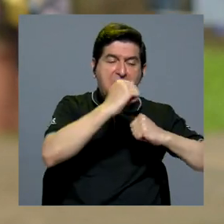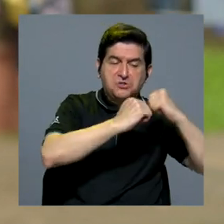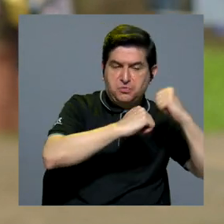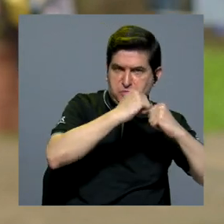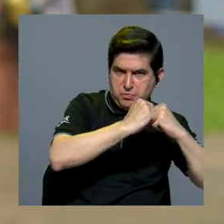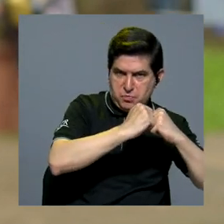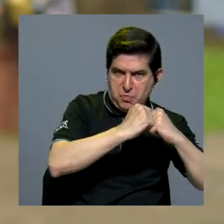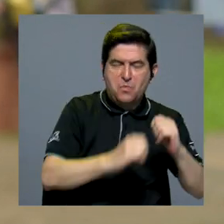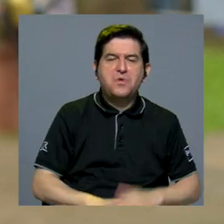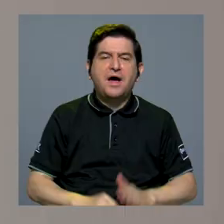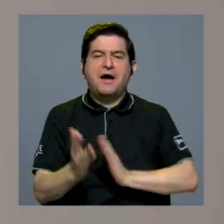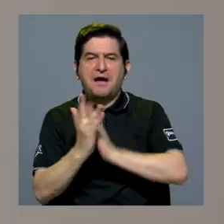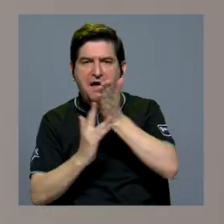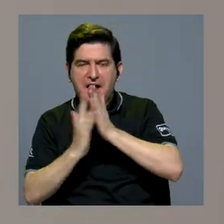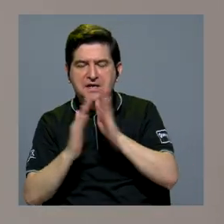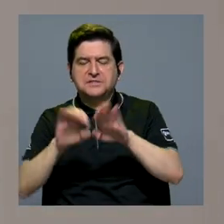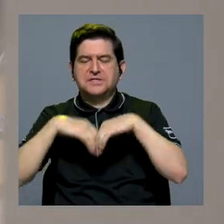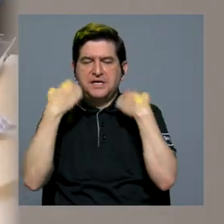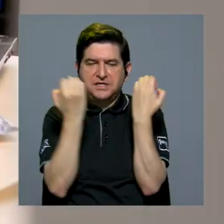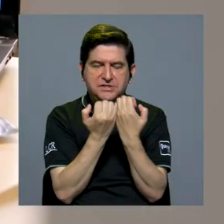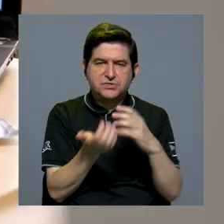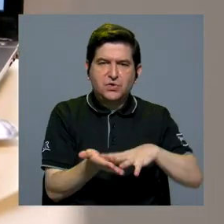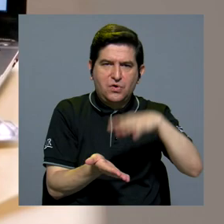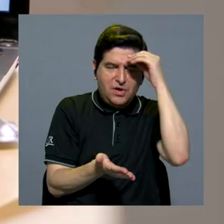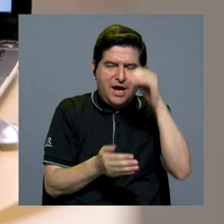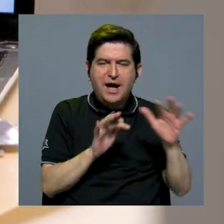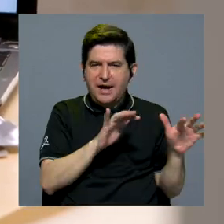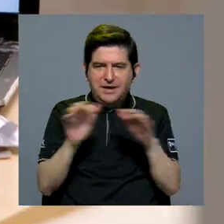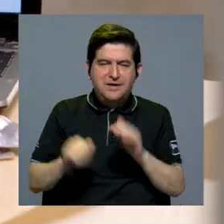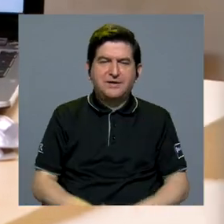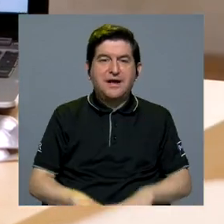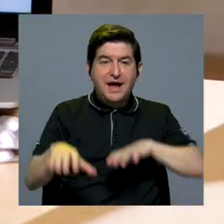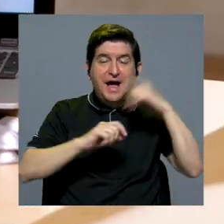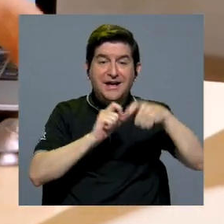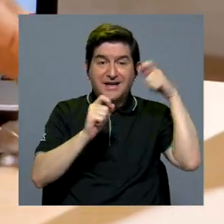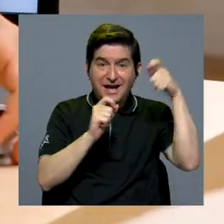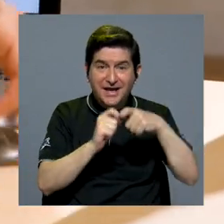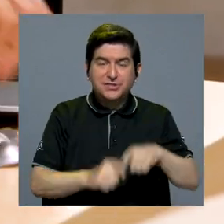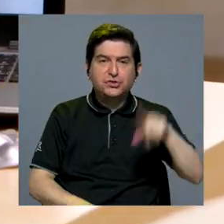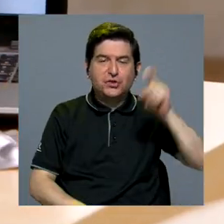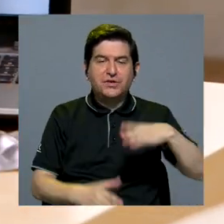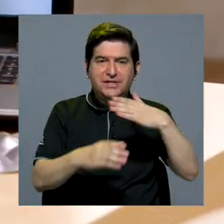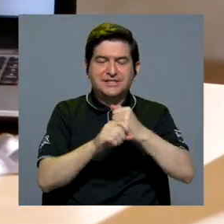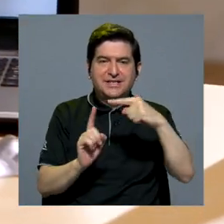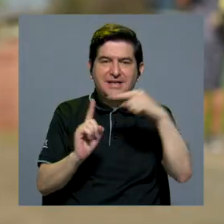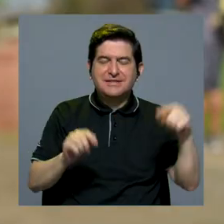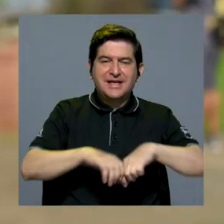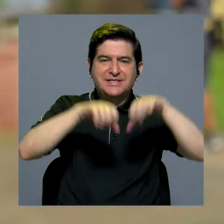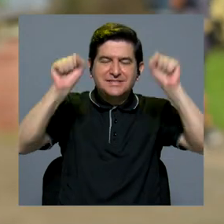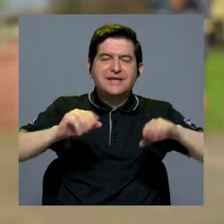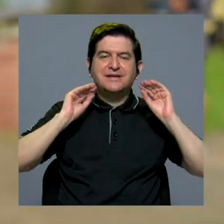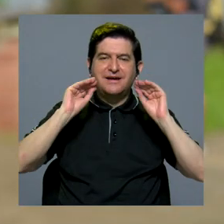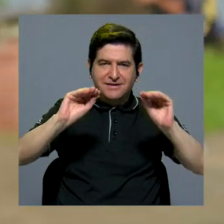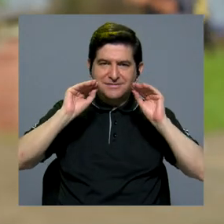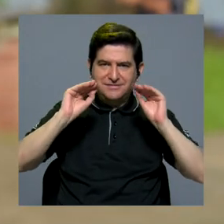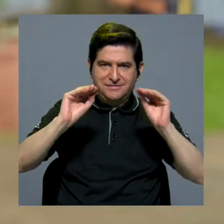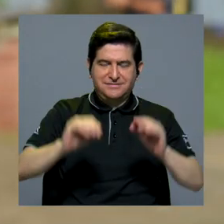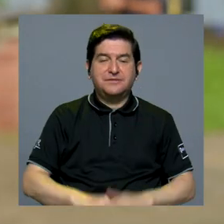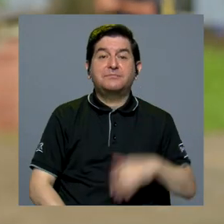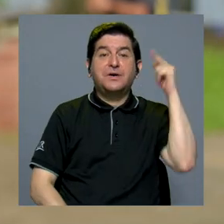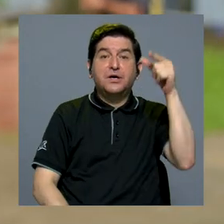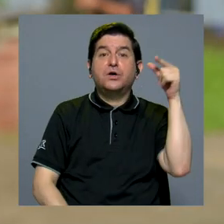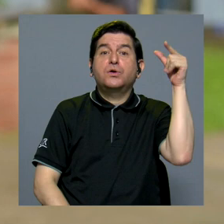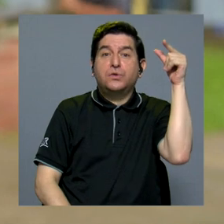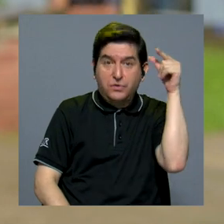a nivel de infraestructura, acceso, equipamiento, alfabetización digital, acciones concretas que se deben realizar desde el sistema